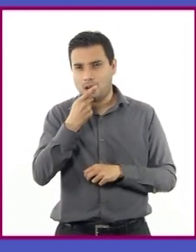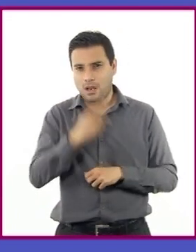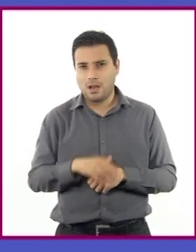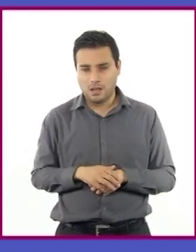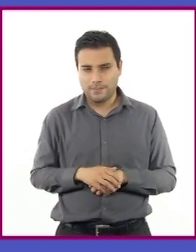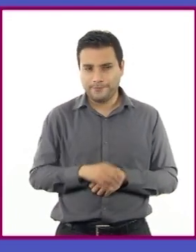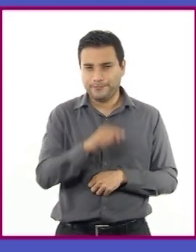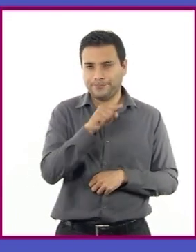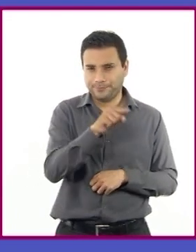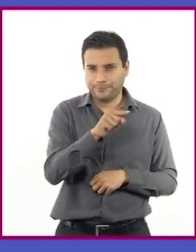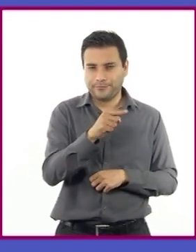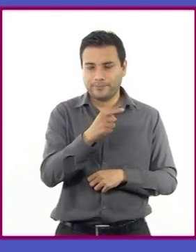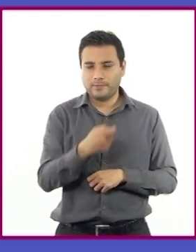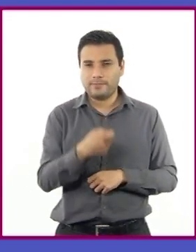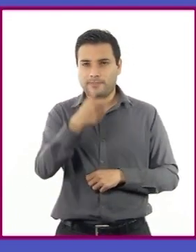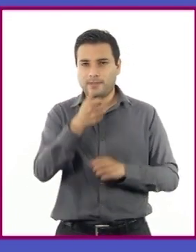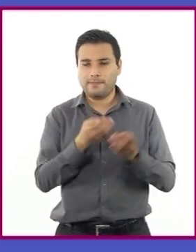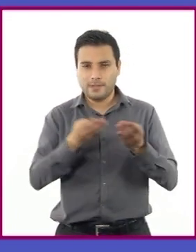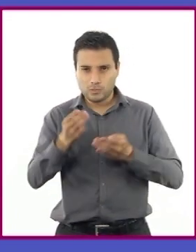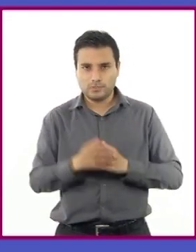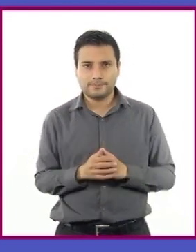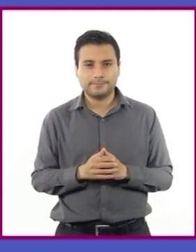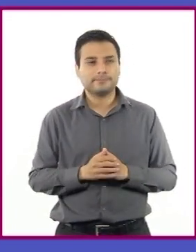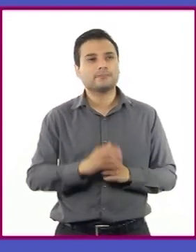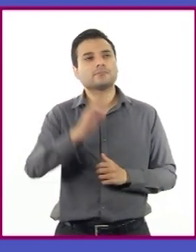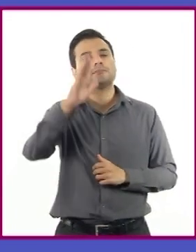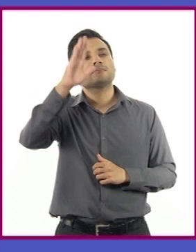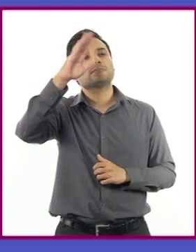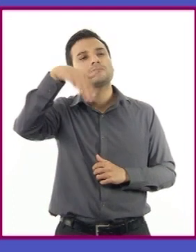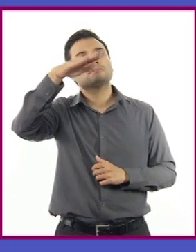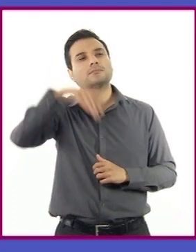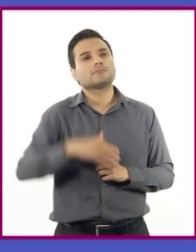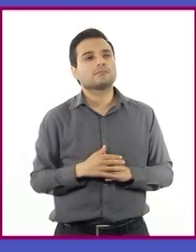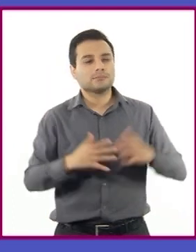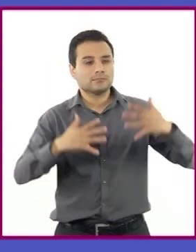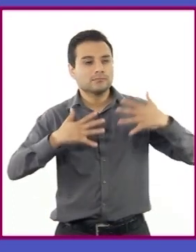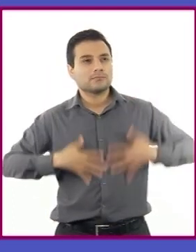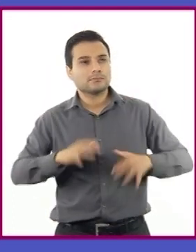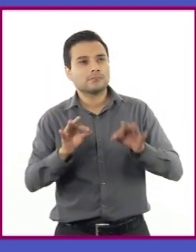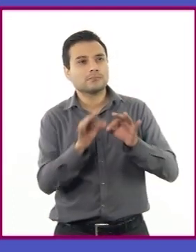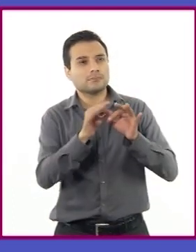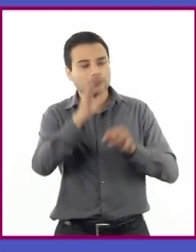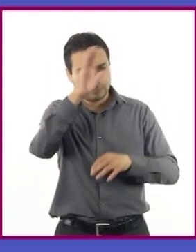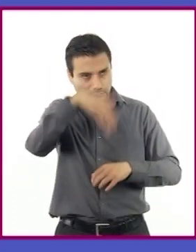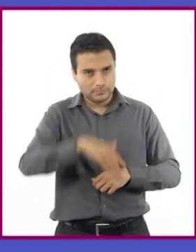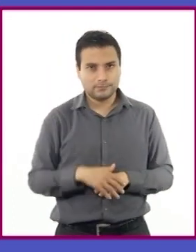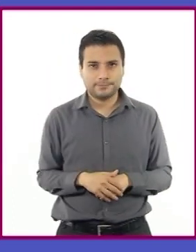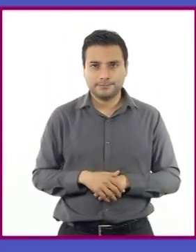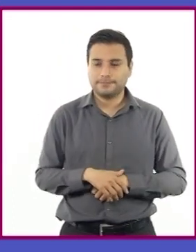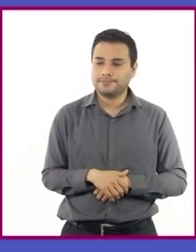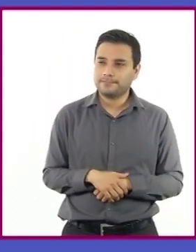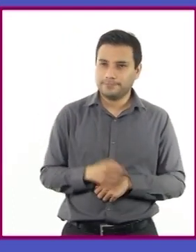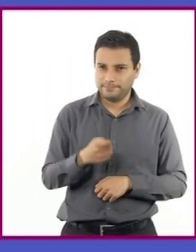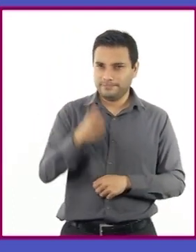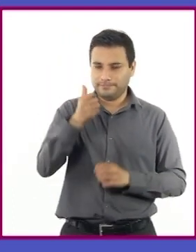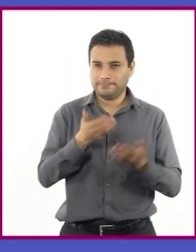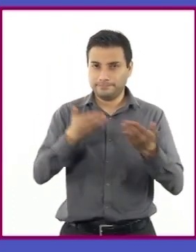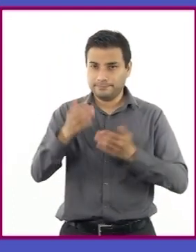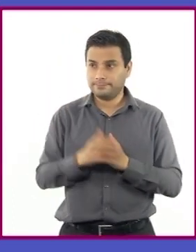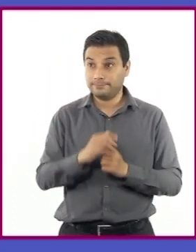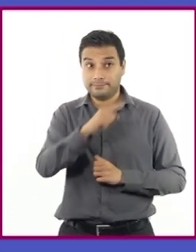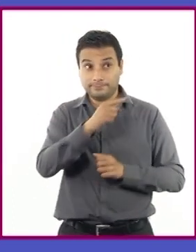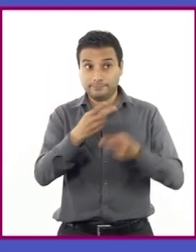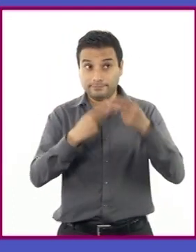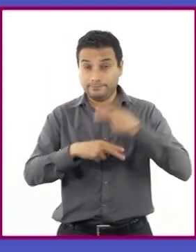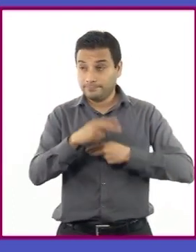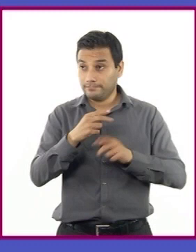ministro. ¡Que traigan a los astres de inmediato! Primer ministro, están a las puertas